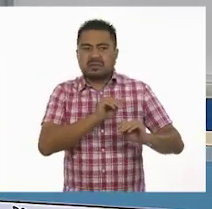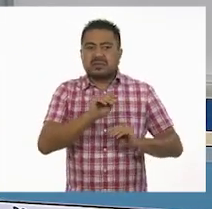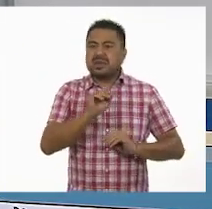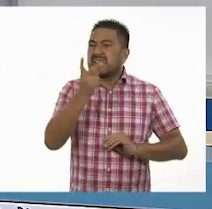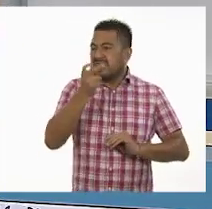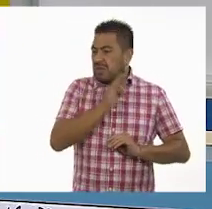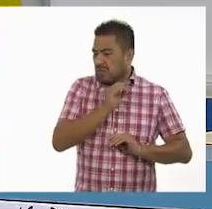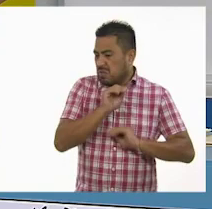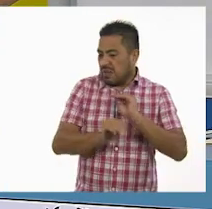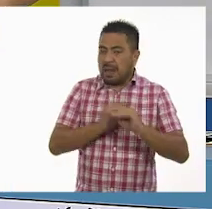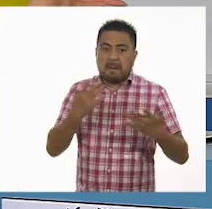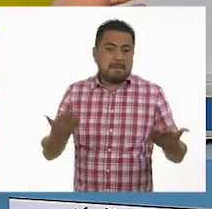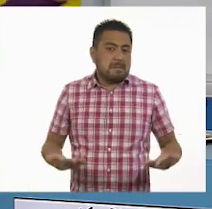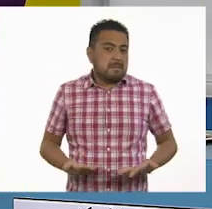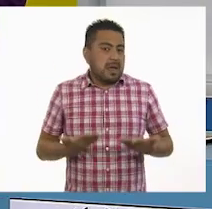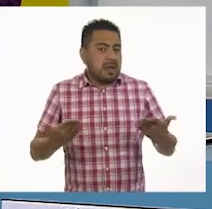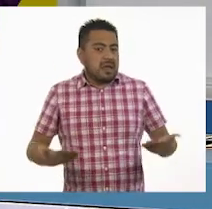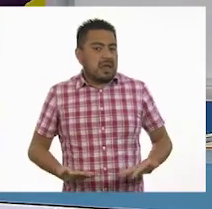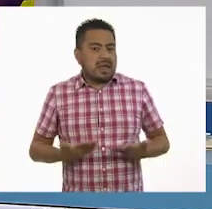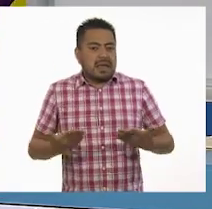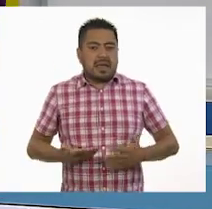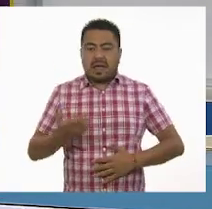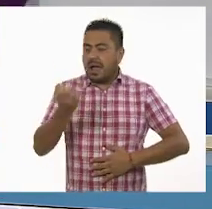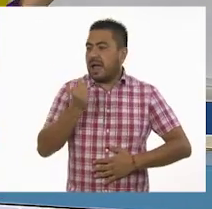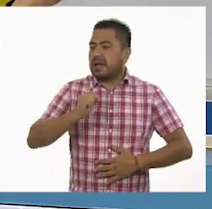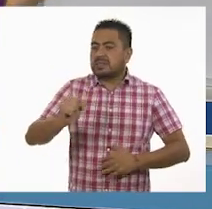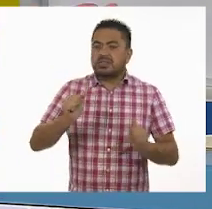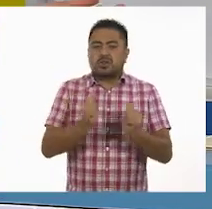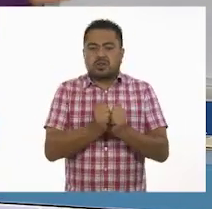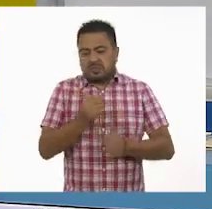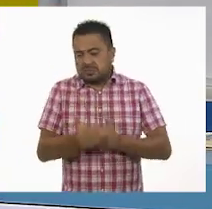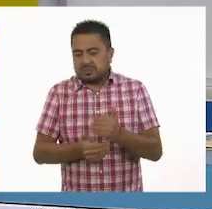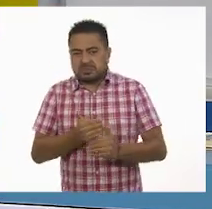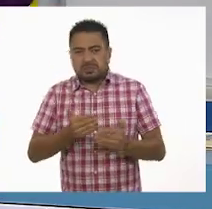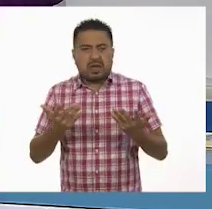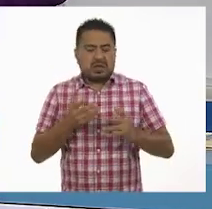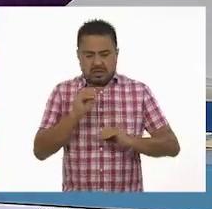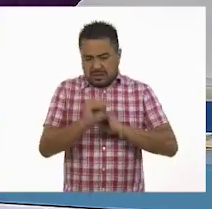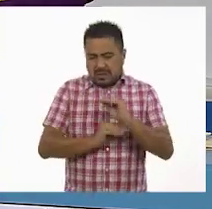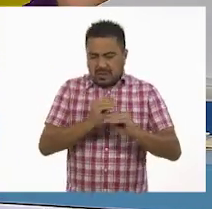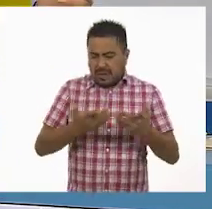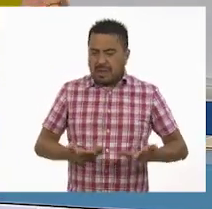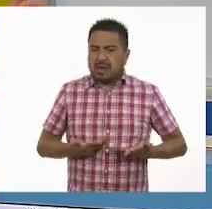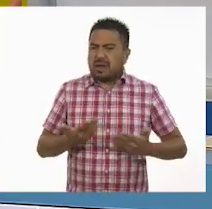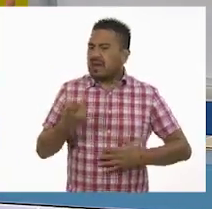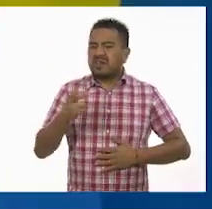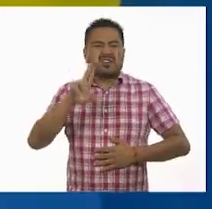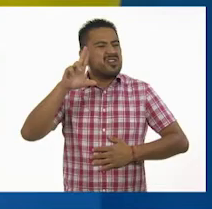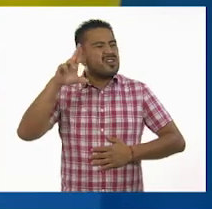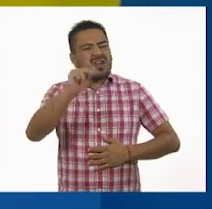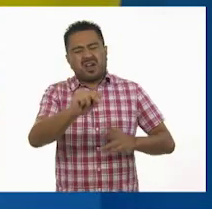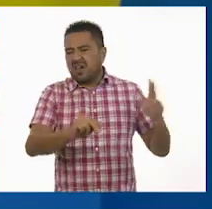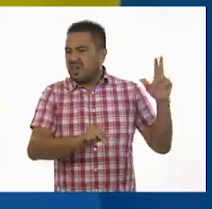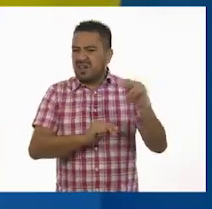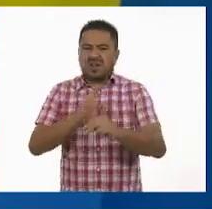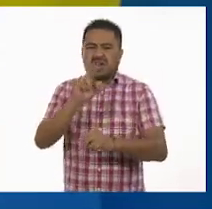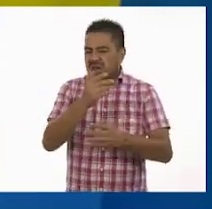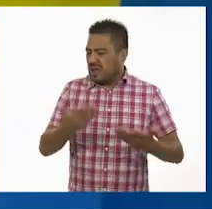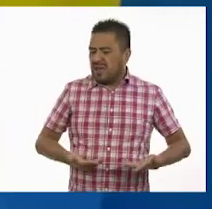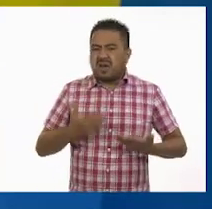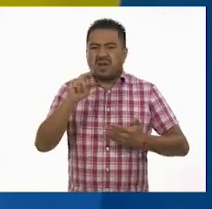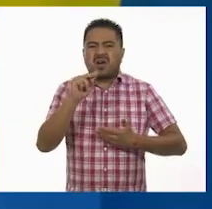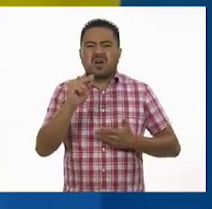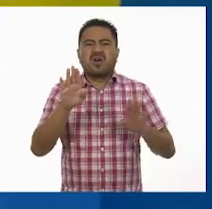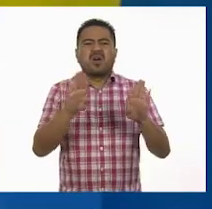a poner un baile y así con los pasos y la danza de tu coreografía. No, no, no, no, no vamos a bailar. La